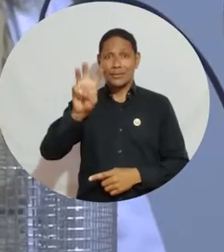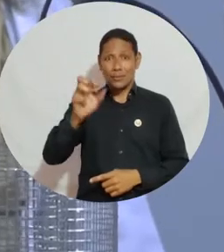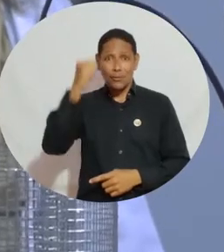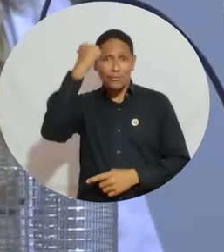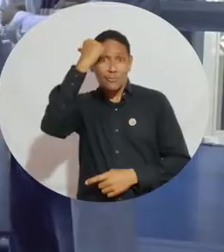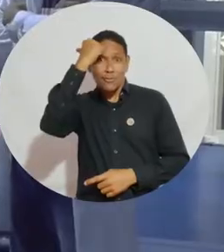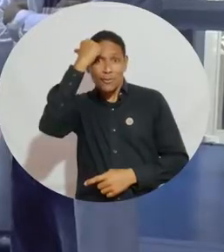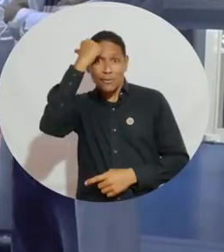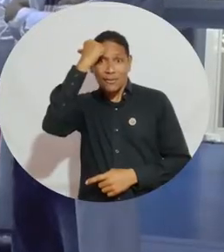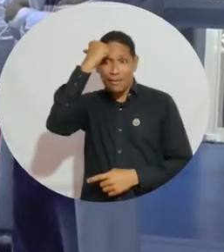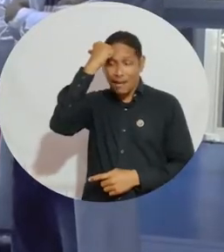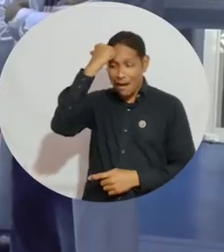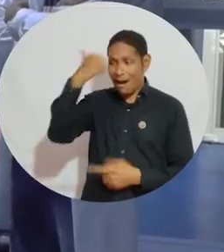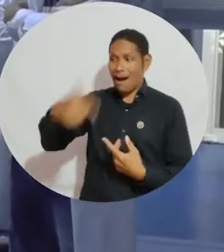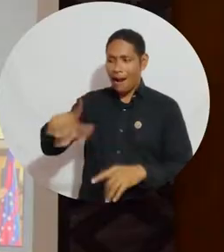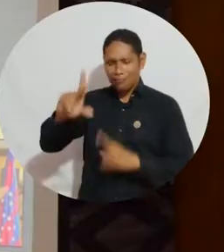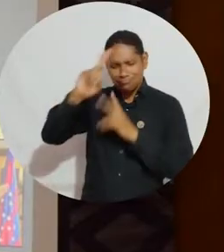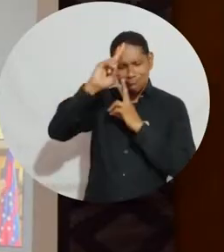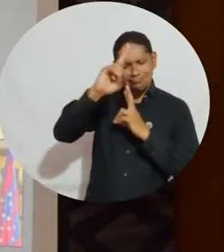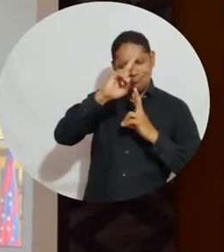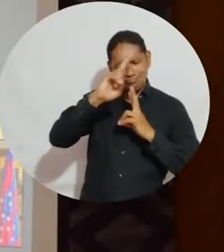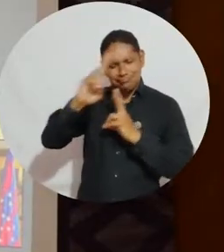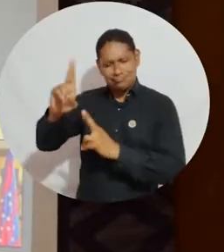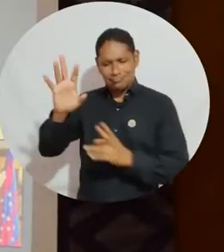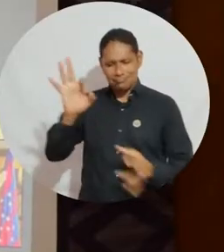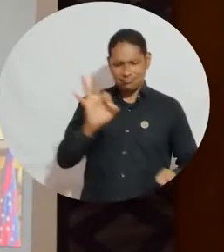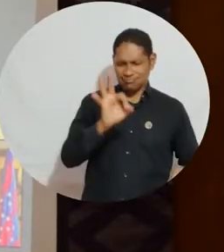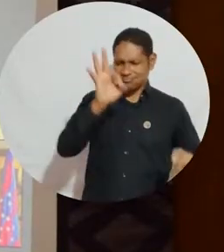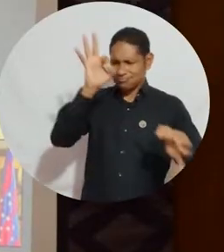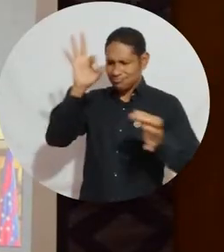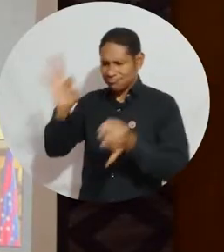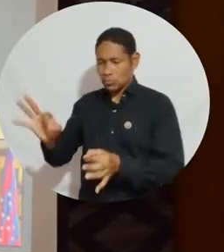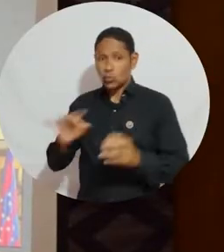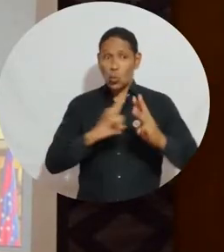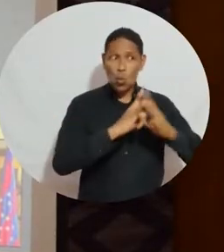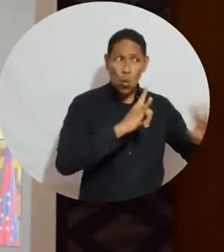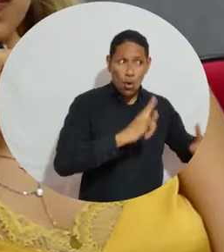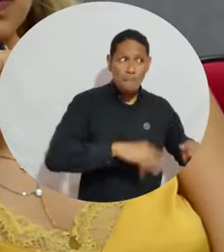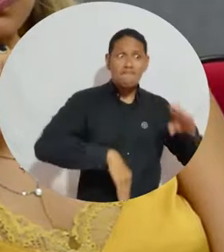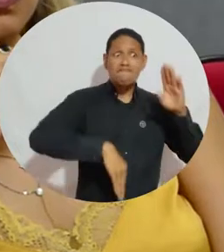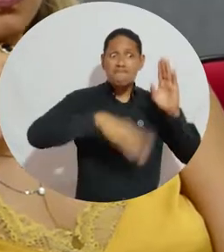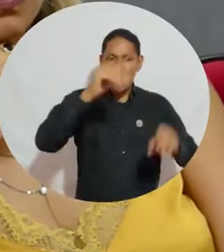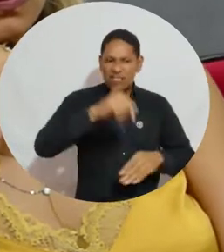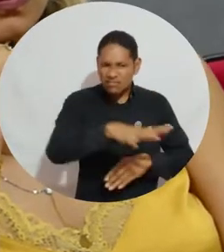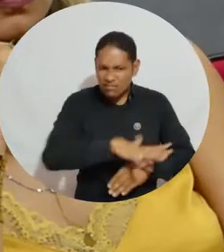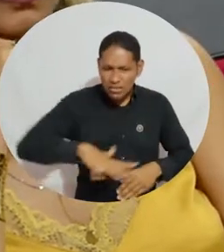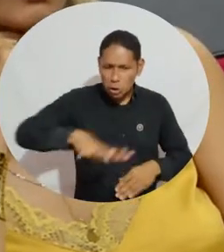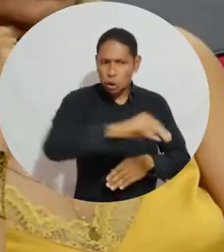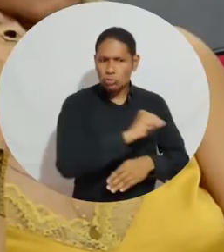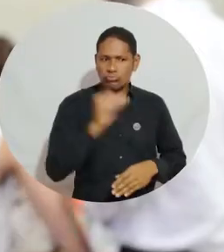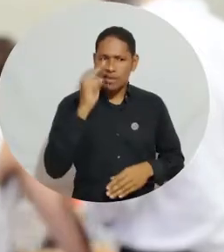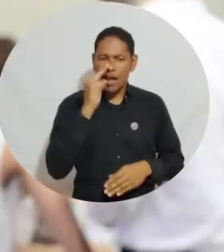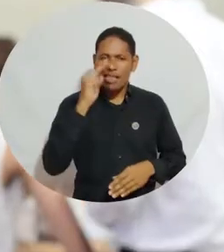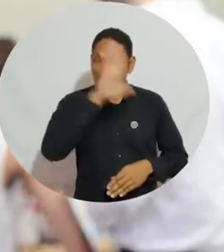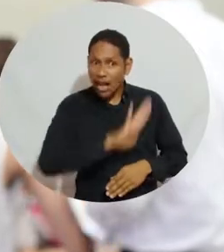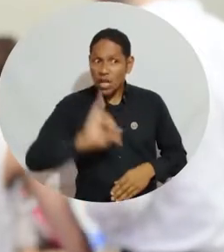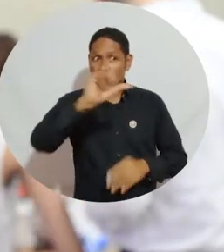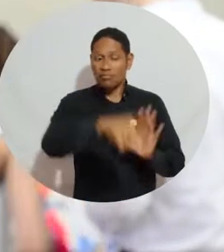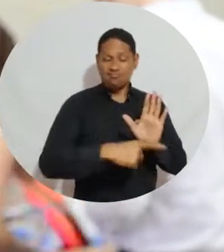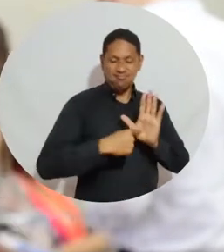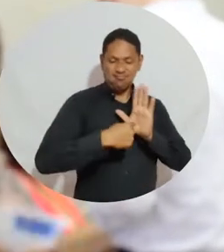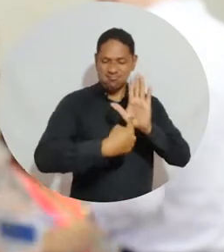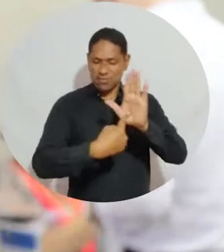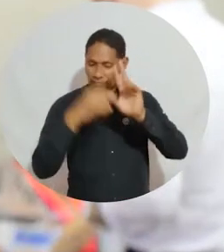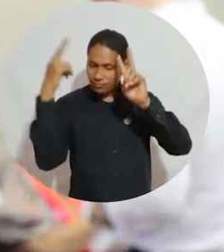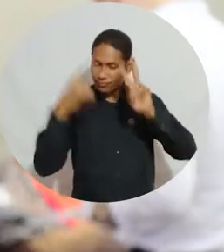a 168 docentes que posicionan a la Alma Mater como líder en procesos de investigación regional y nacional. La Universidad del